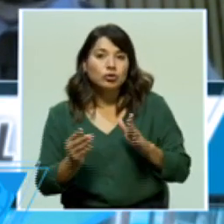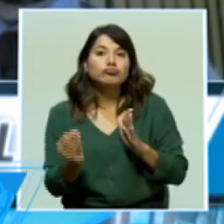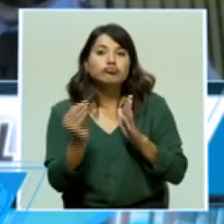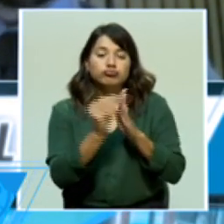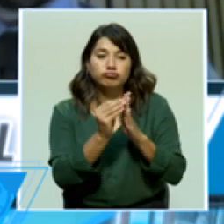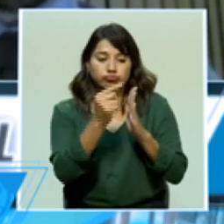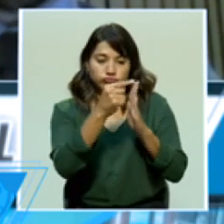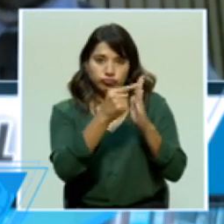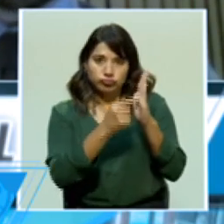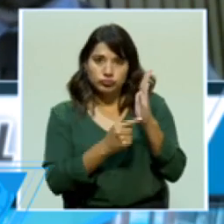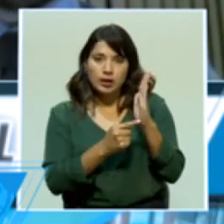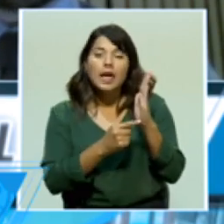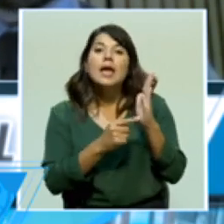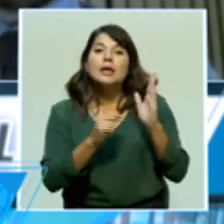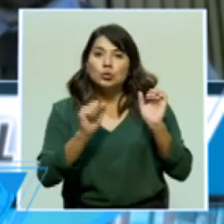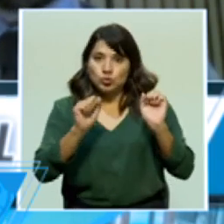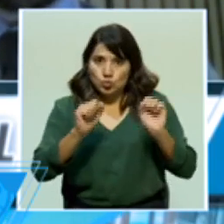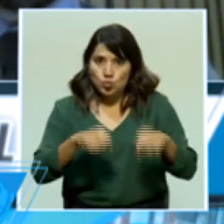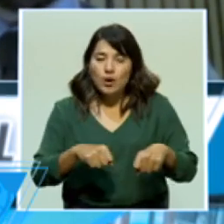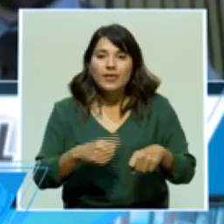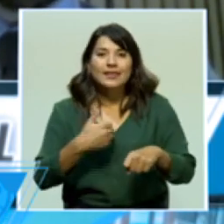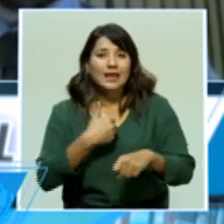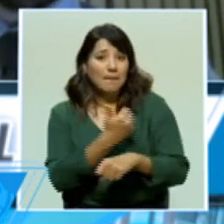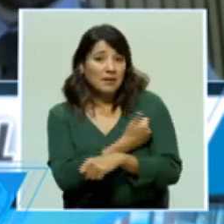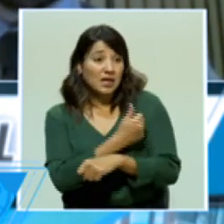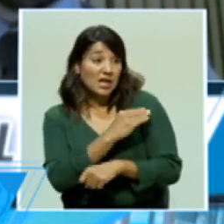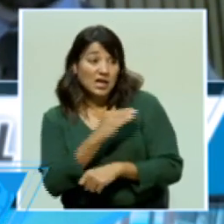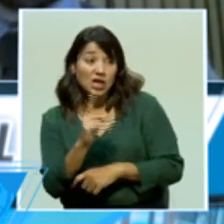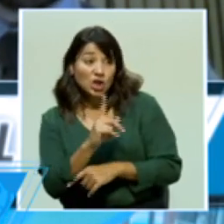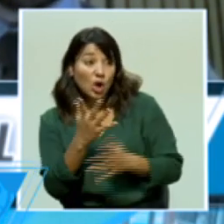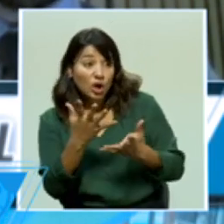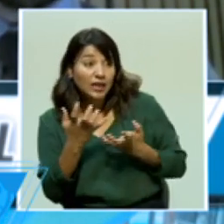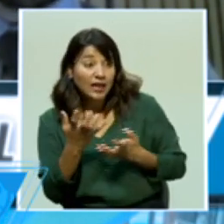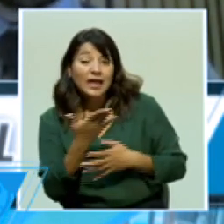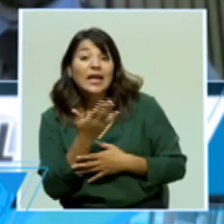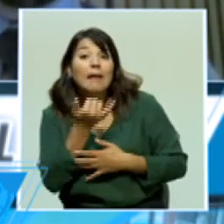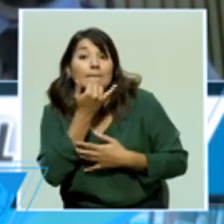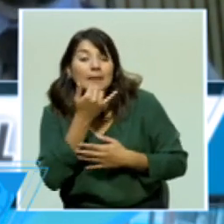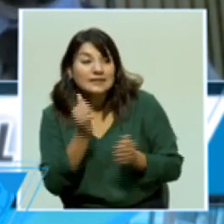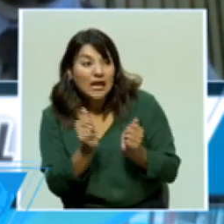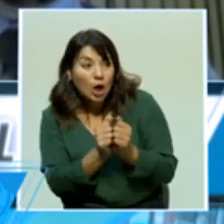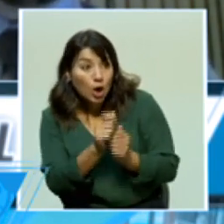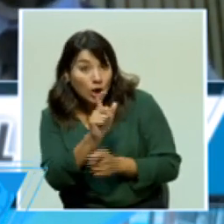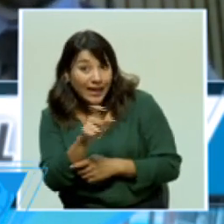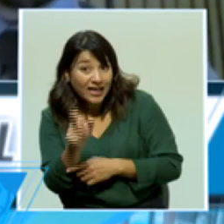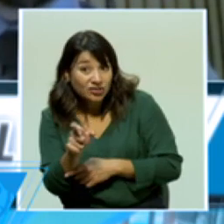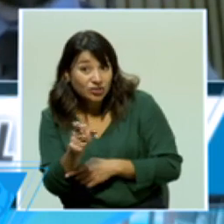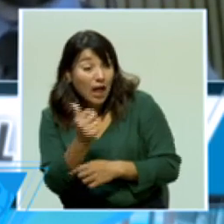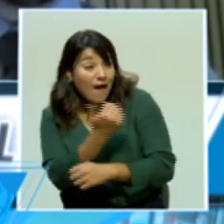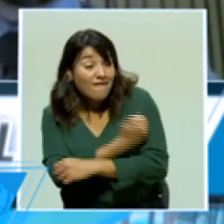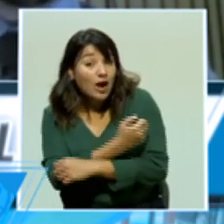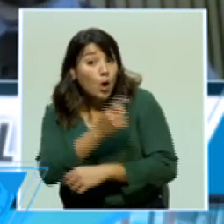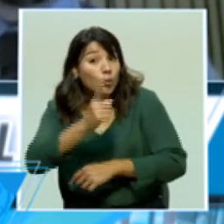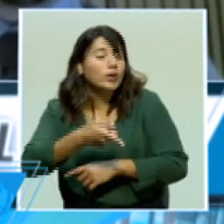sean candidatos a recibir la vacuna y no se quieran vacunar. ¿Qué va a pasar con esa gente? ¿Es obligatorio